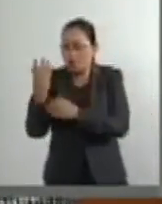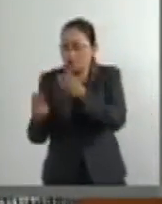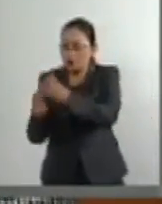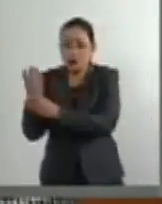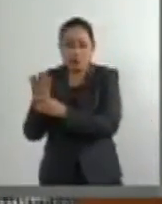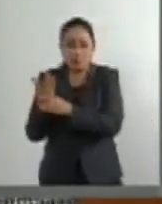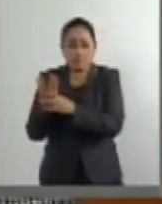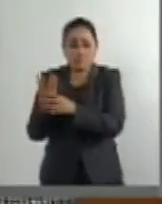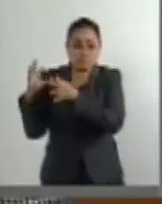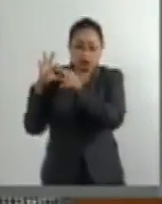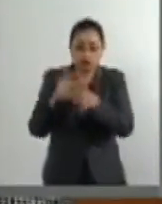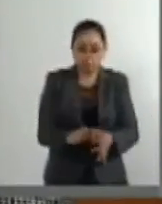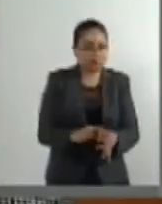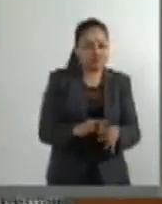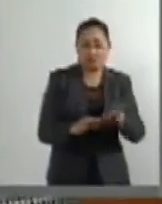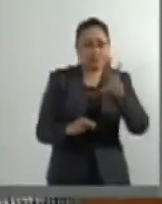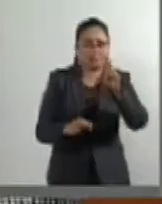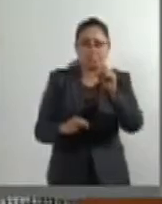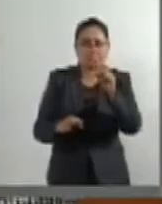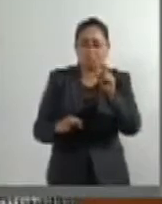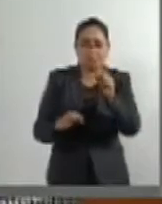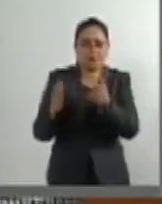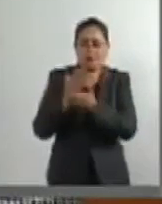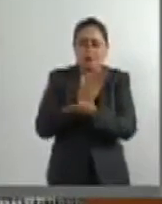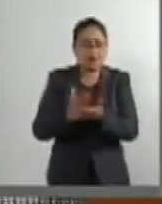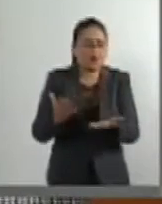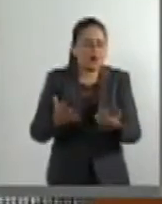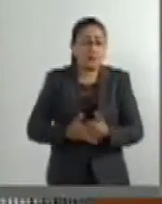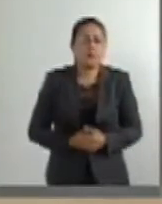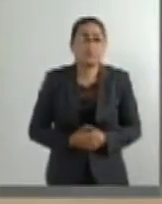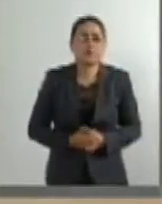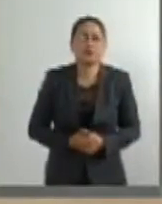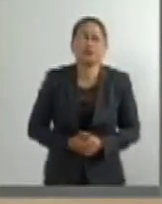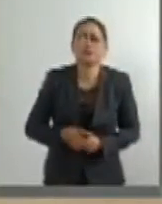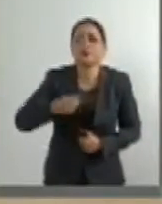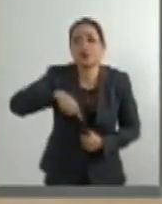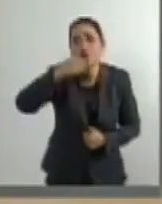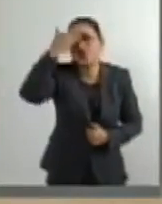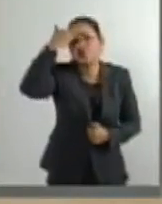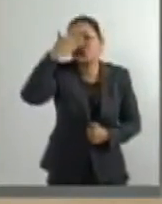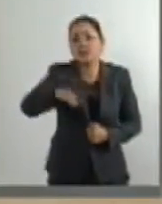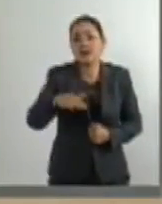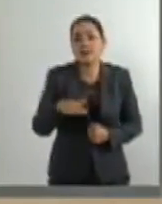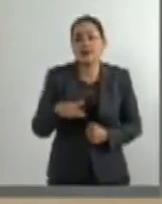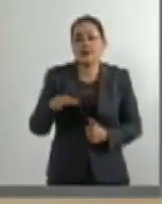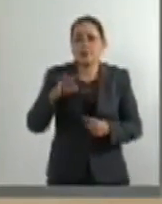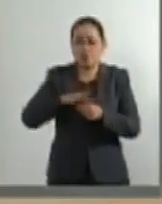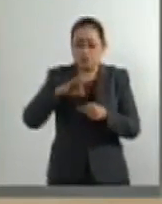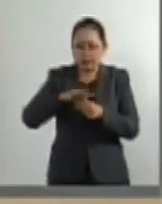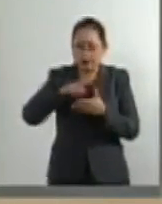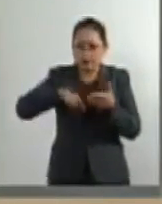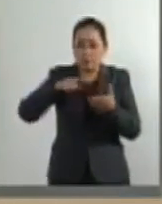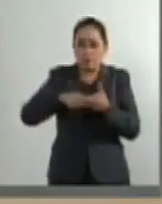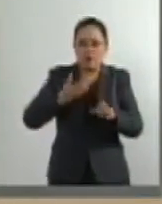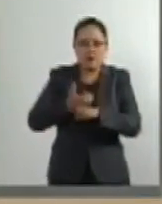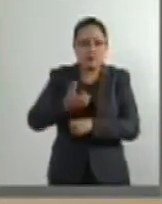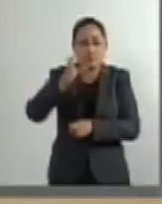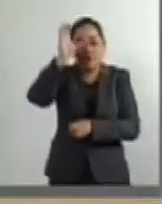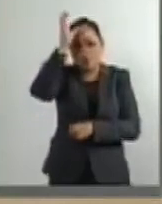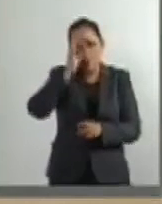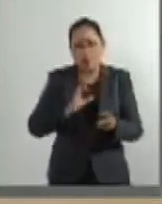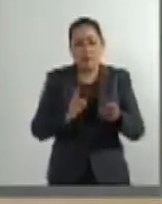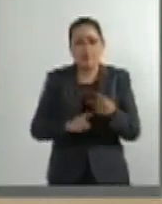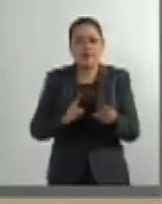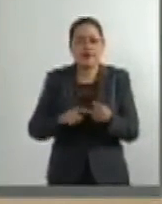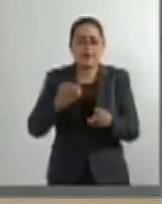se modifique su entrada en vigor de su instalación. Como sabemos las elecciones que se están realizando en el Estado de Coahuila,